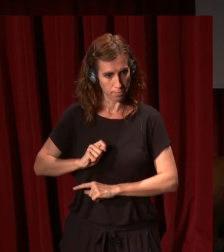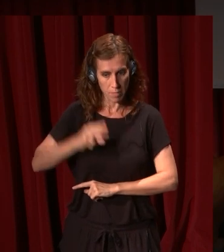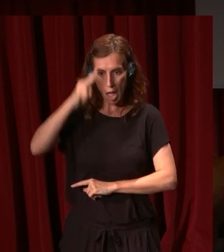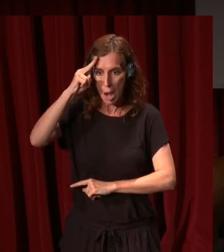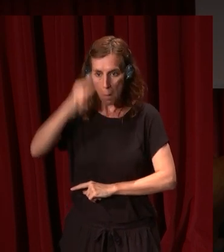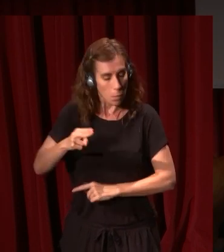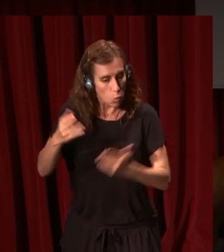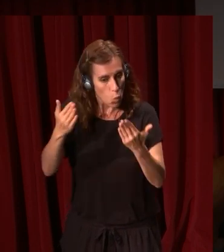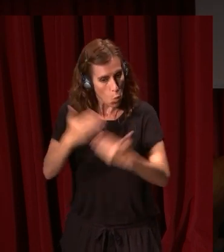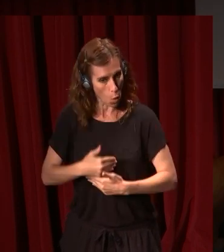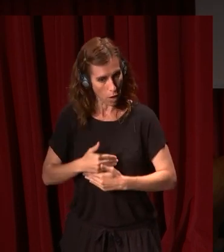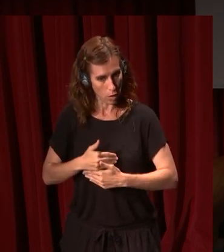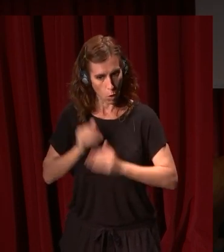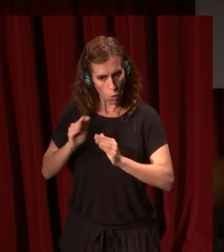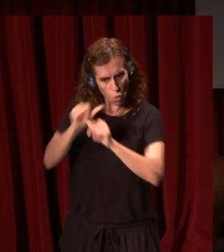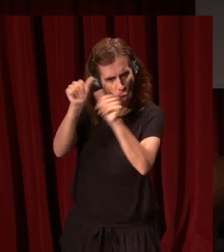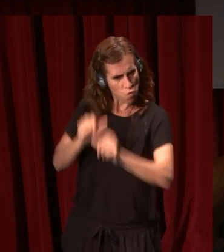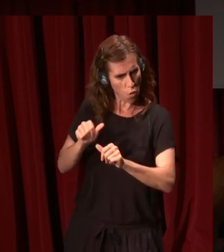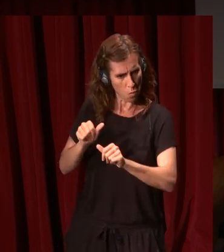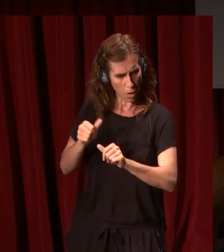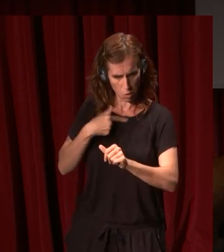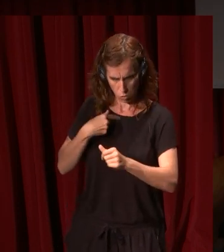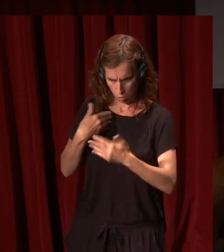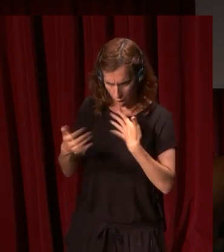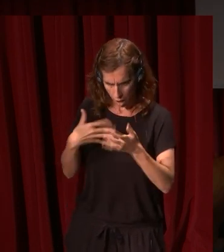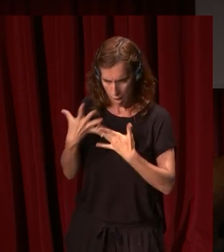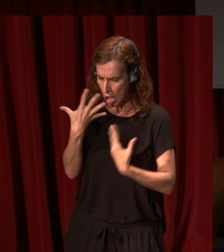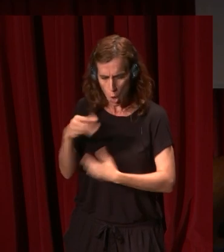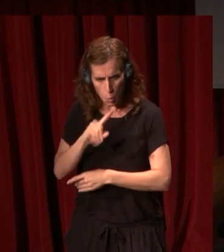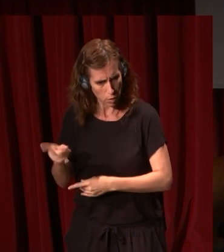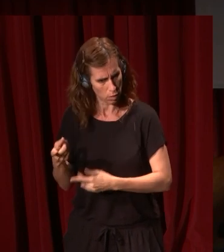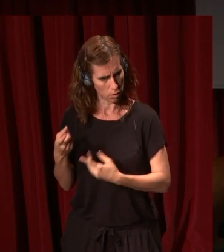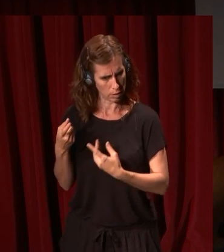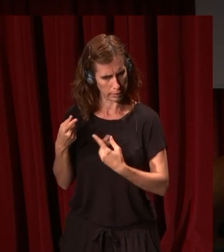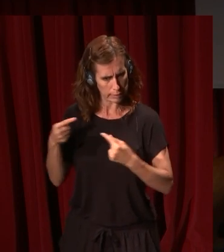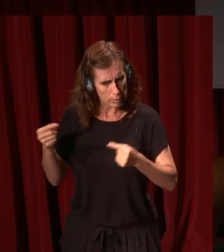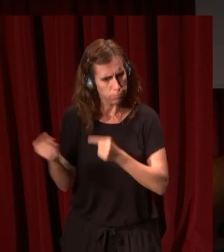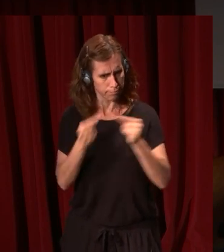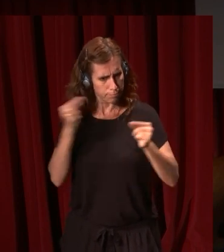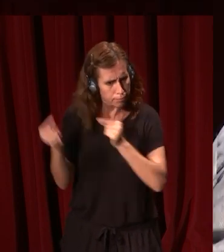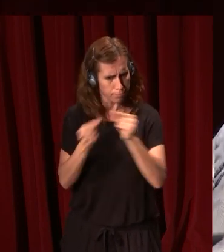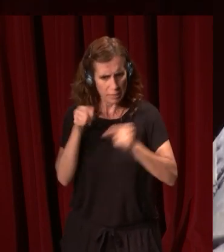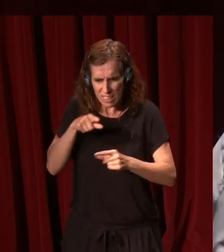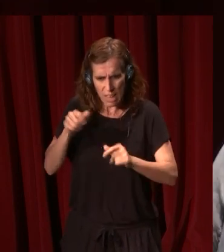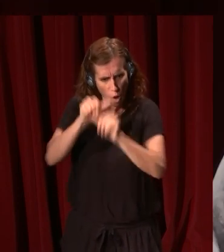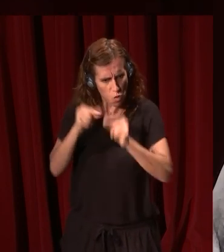suficiente su manera de entender lo que él está haciendo, y litiga constantemente. Ese litigar es una manera de hacer que la